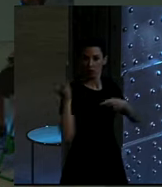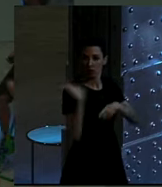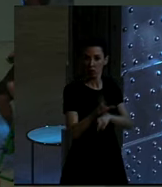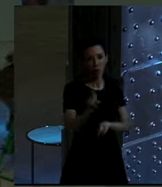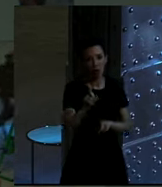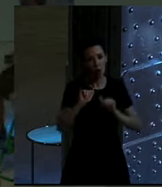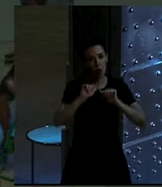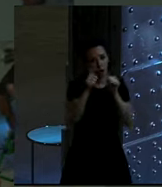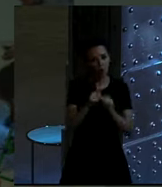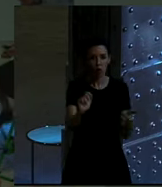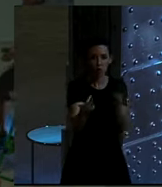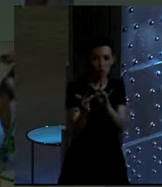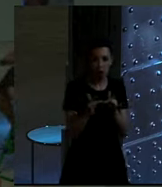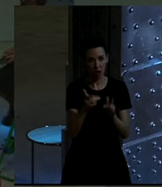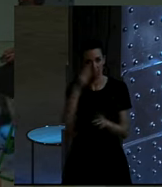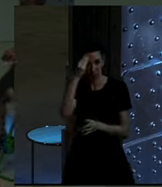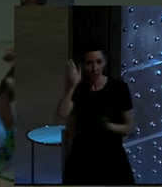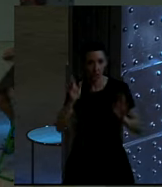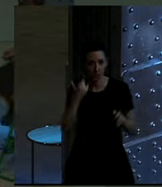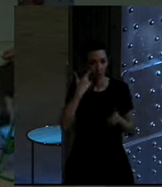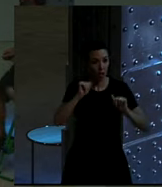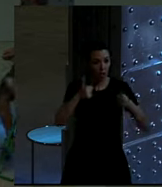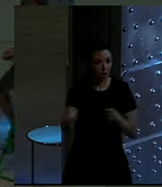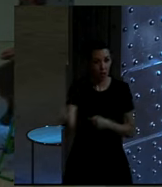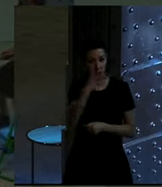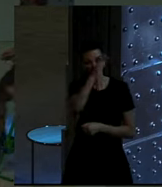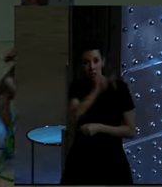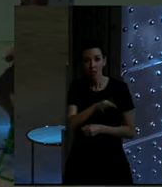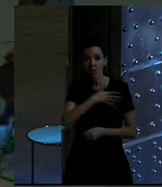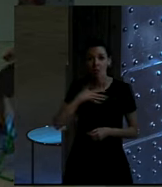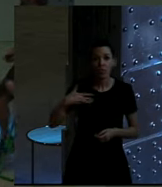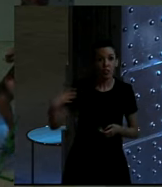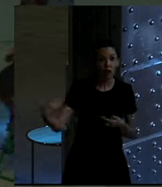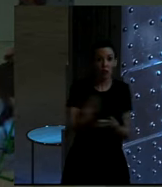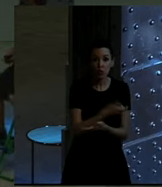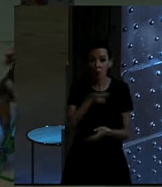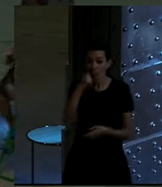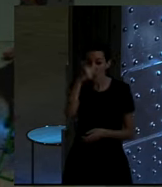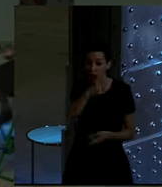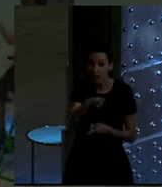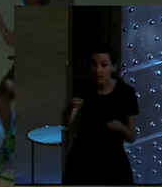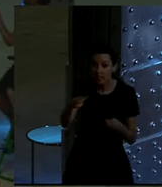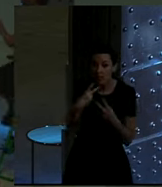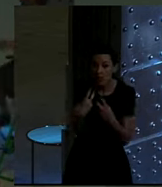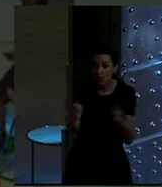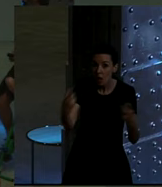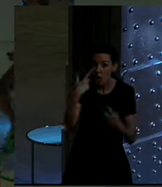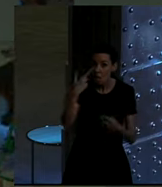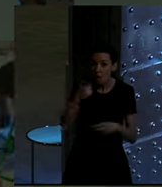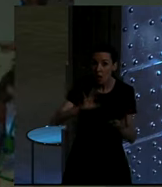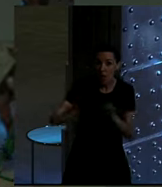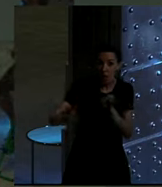interactuar con la gente, yo creo. Pues vamos a empezar la proyección. Pero quiero que esté uno de nuestros chicos preparados para en un momento dado, quizás, ¿no?